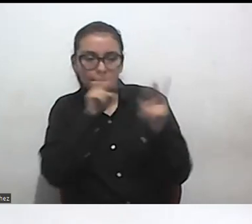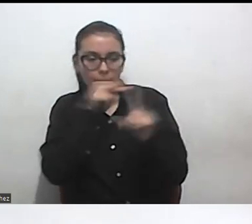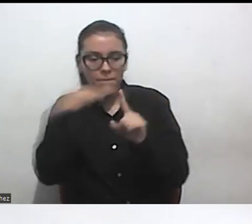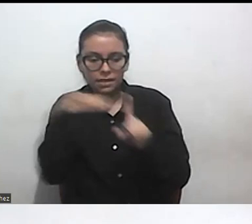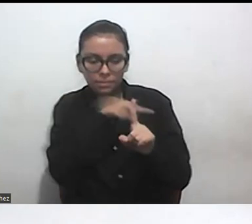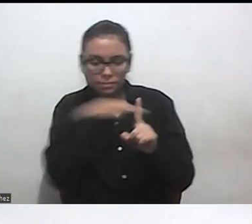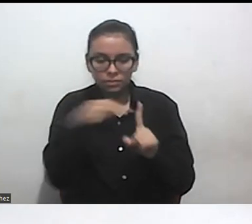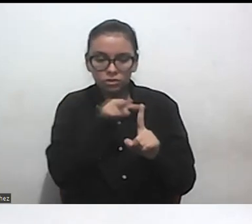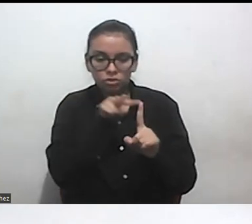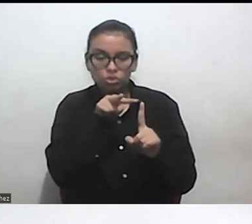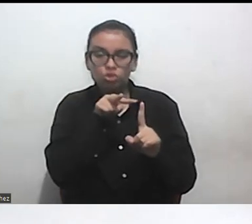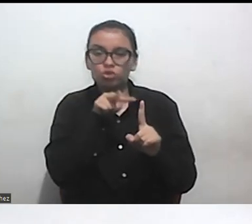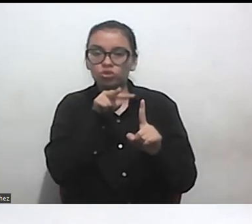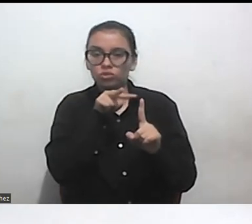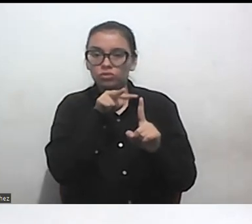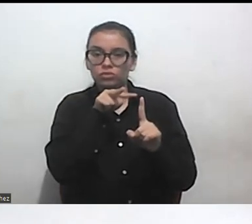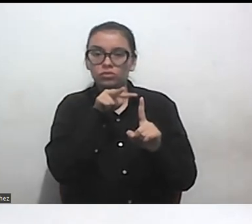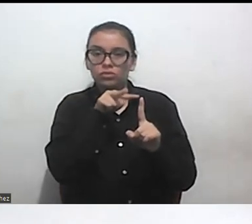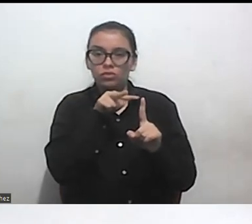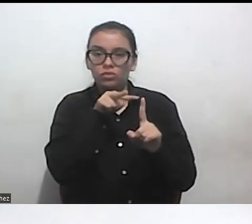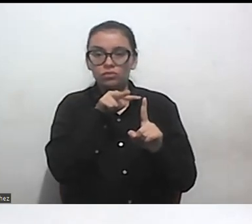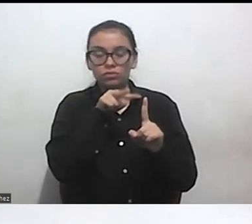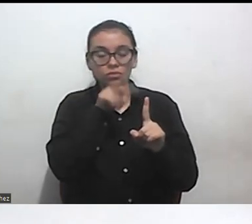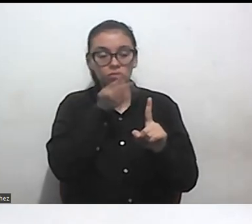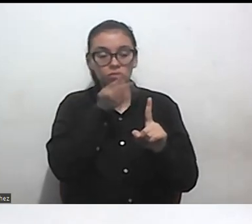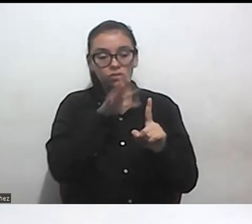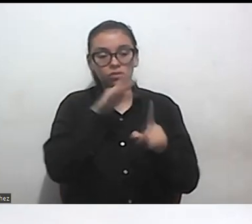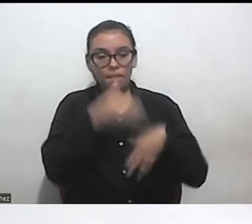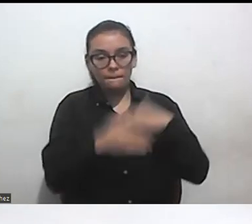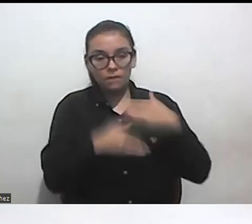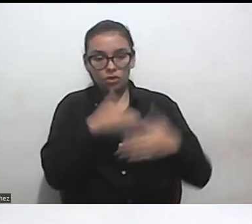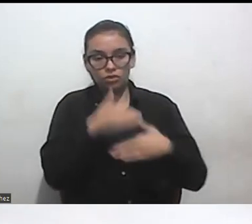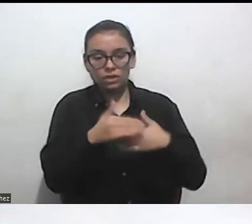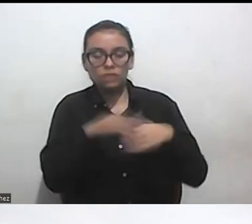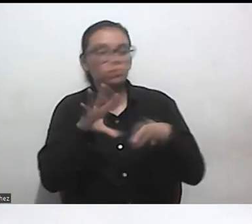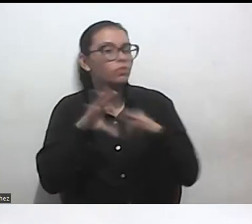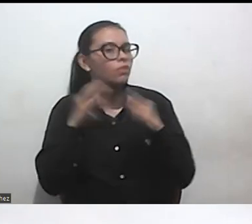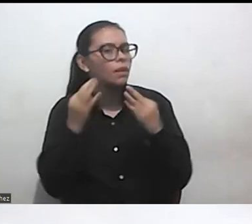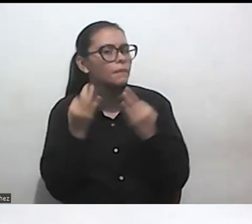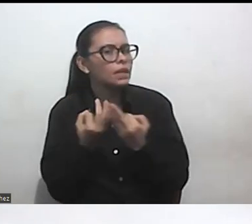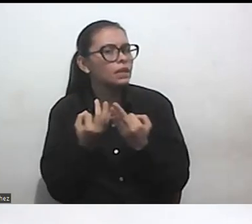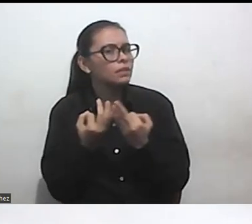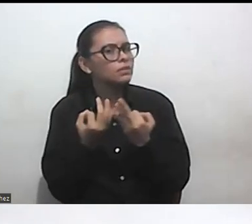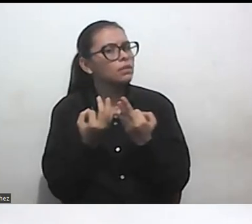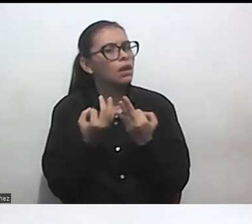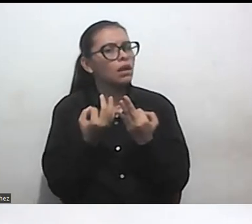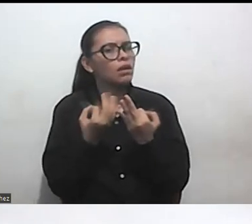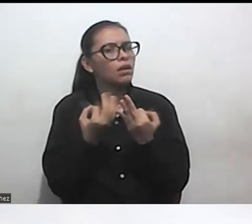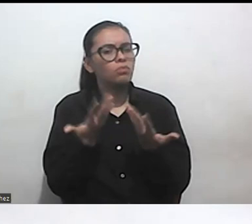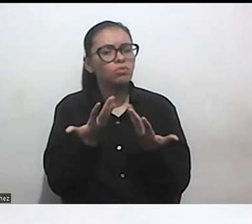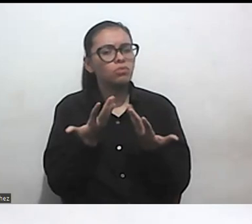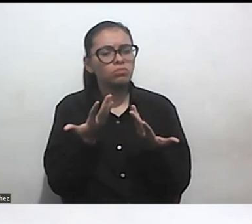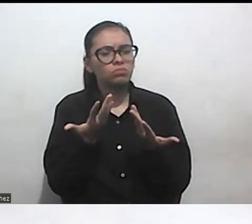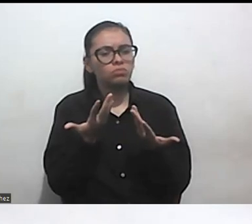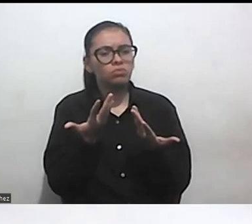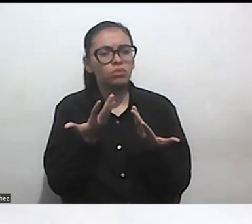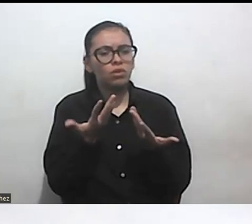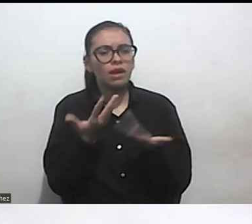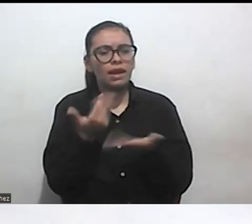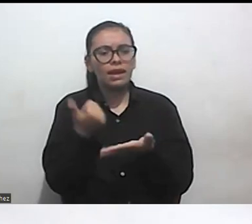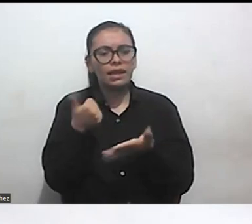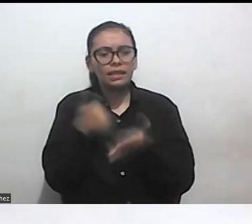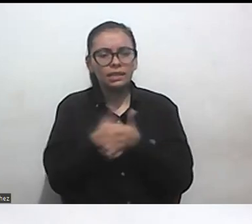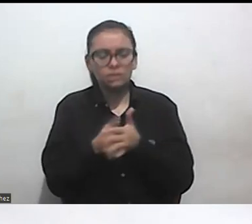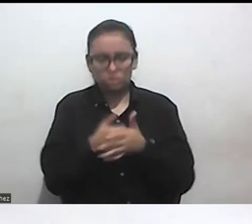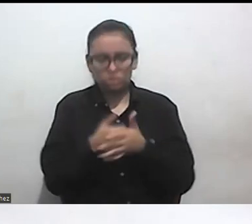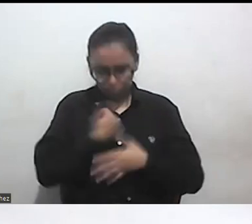tiene todavía los procesos de familia con respecto al ejercicio de derechos personalísimos como